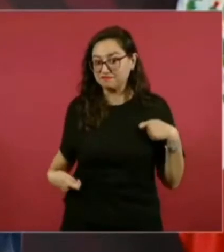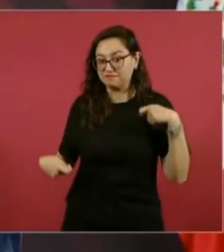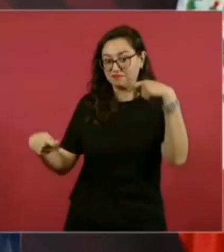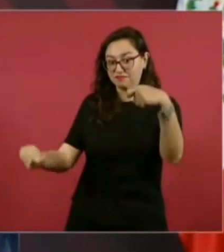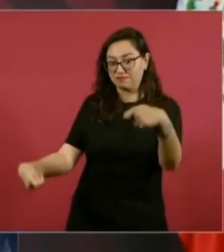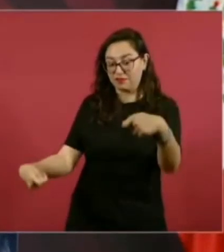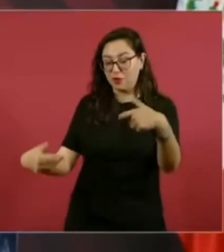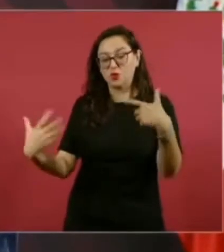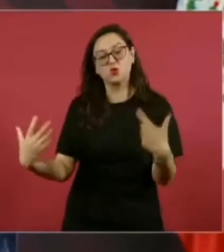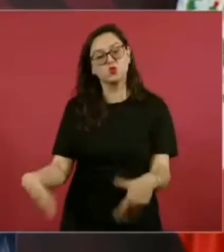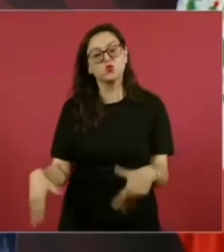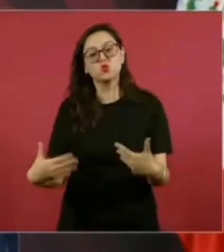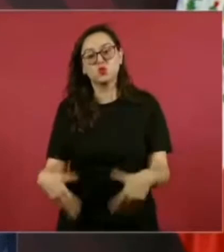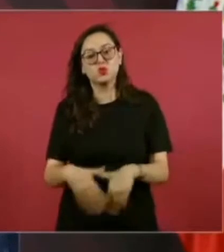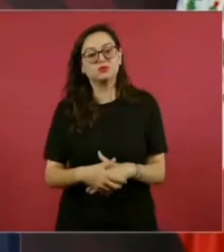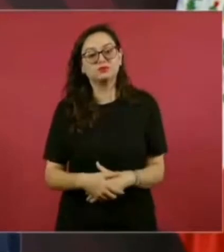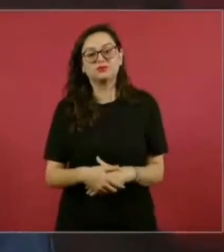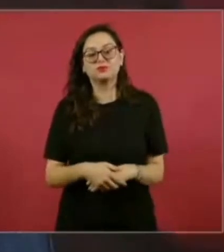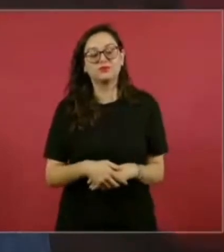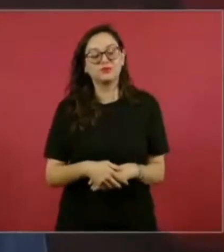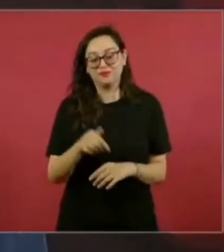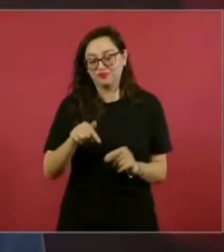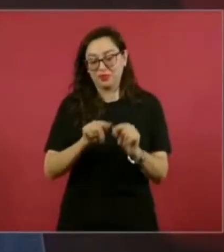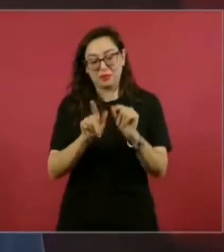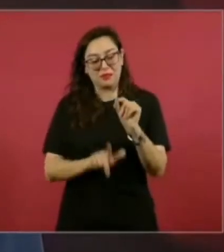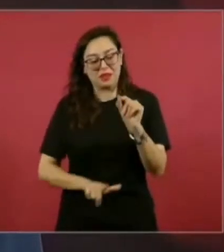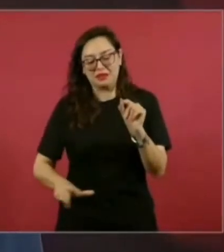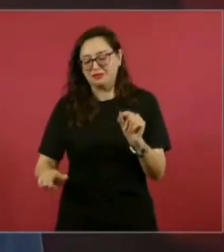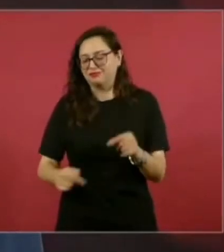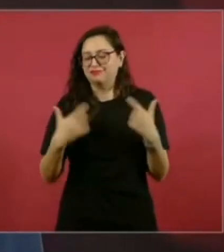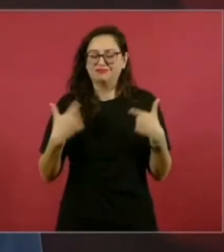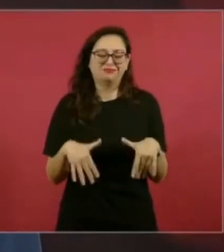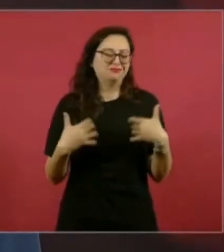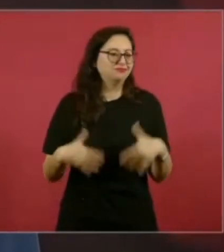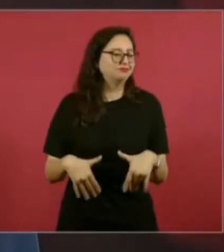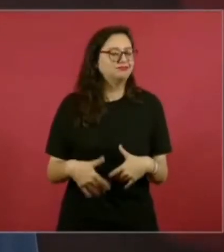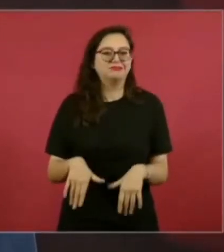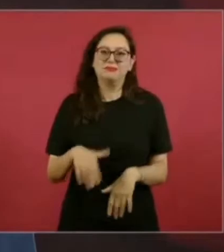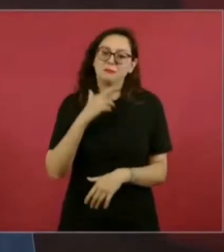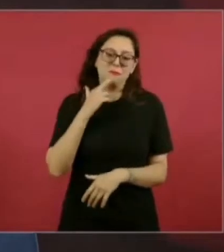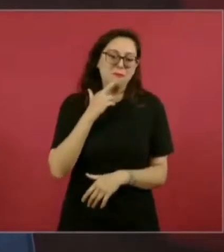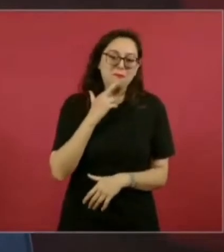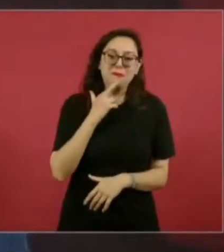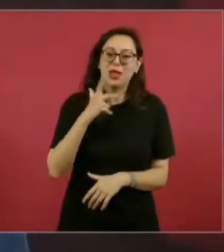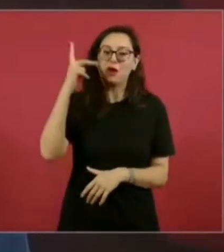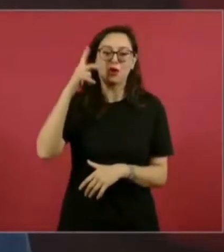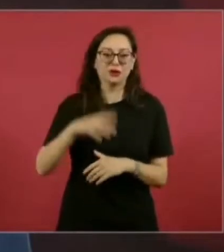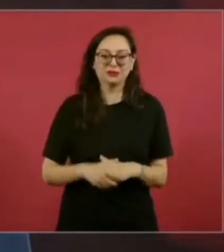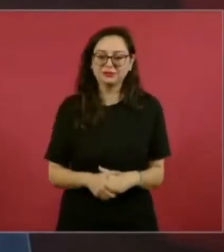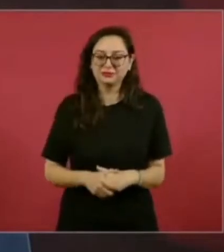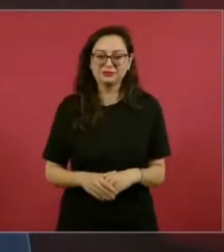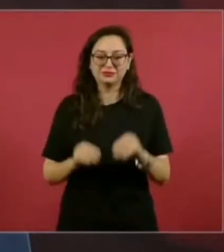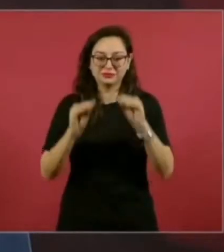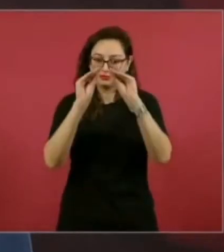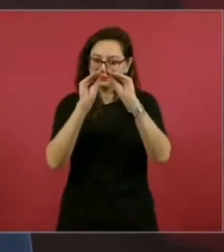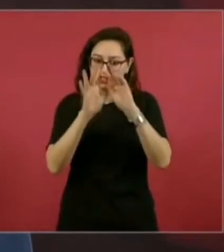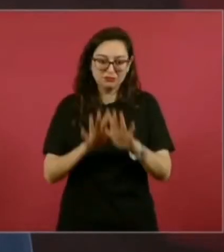mejor que le pudo haber pasado a nuestro país en este tiempo.